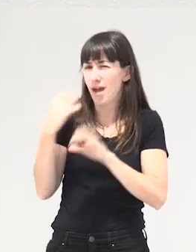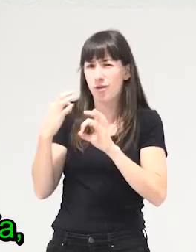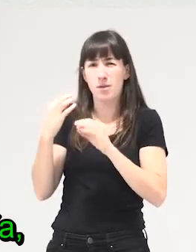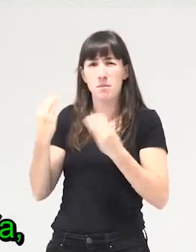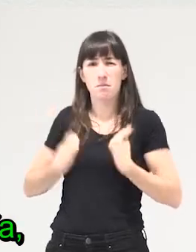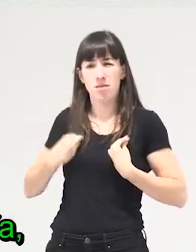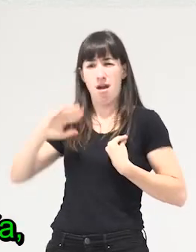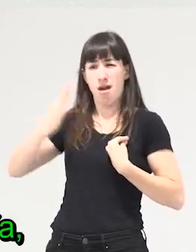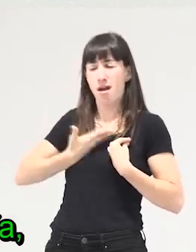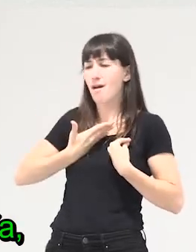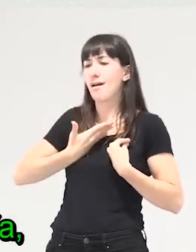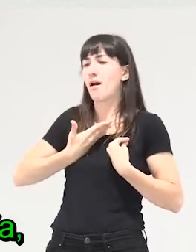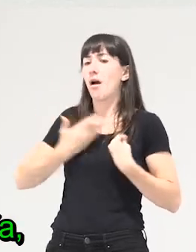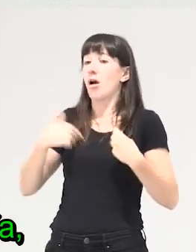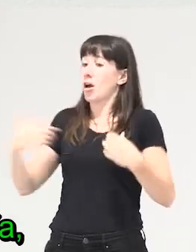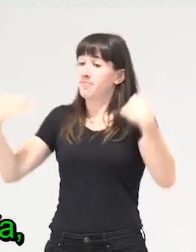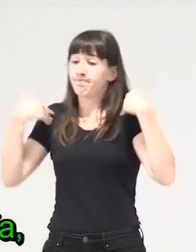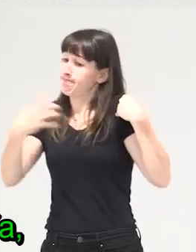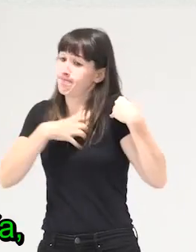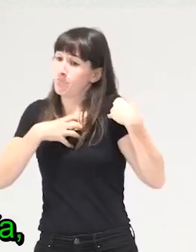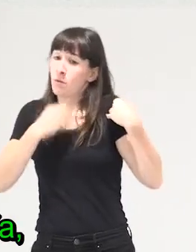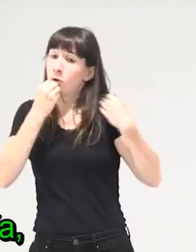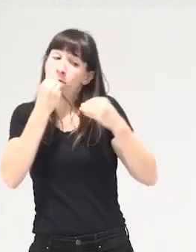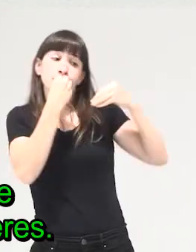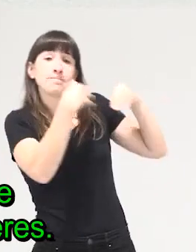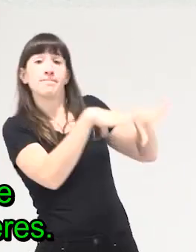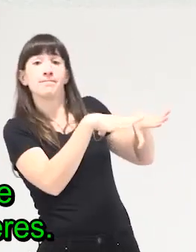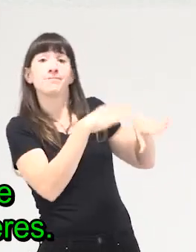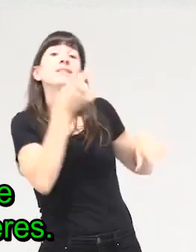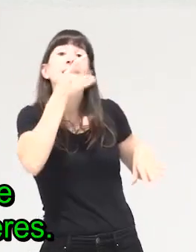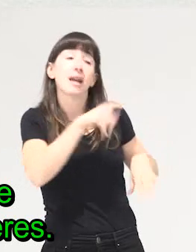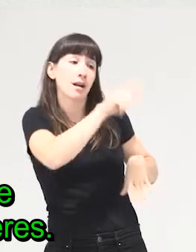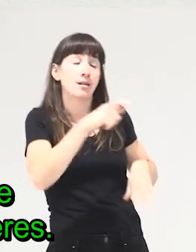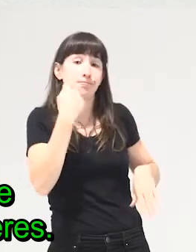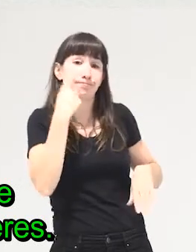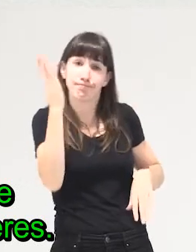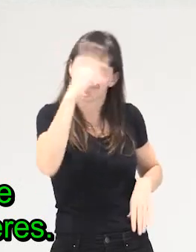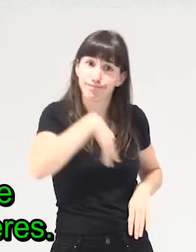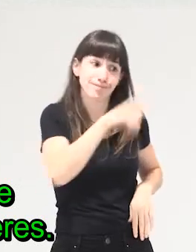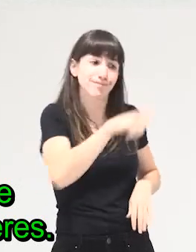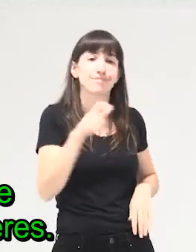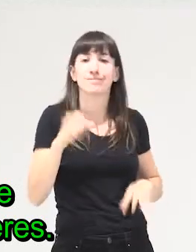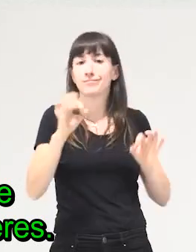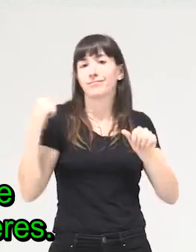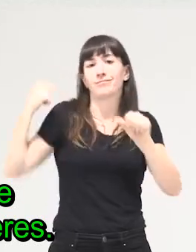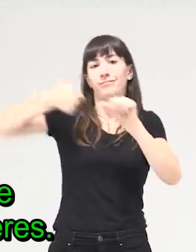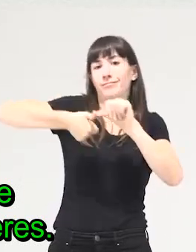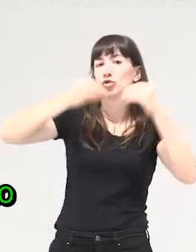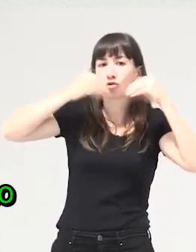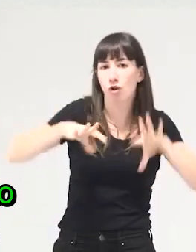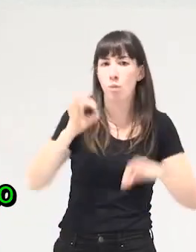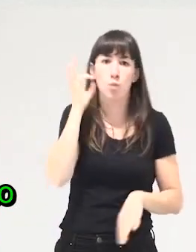sistema, se derivaba a las esferas invisibles de la economía que eran aquellas que históricamente se habían puesto en manos de las mujeres.